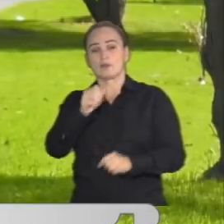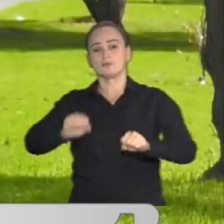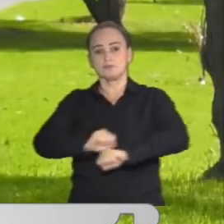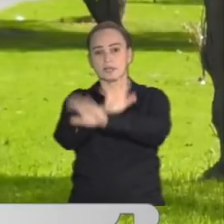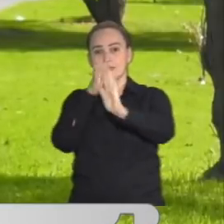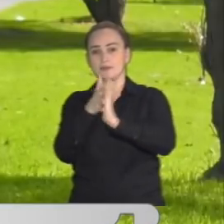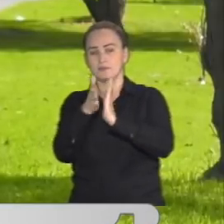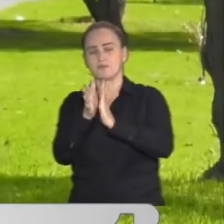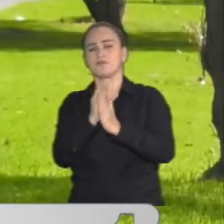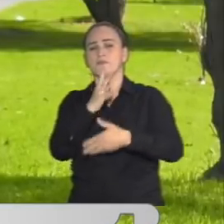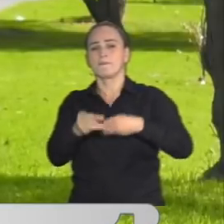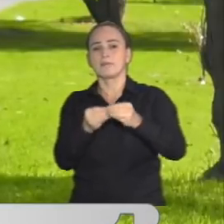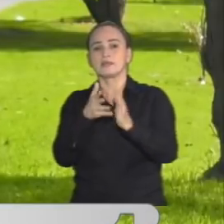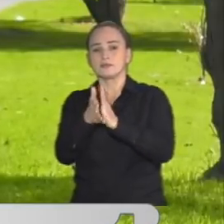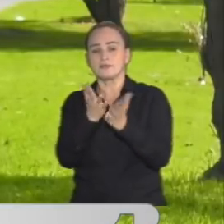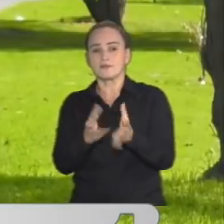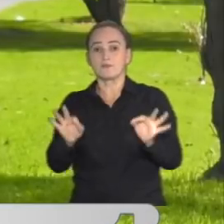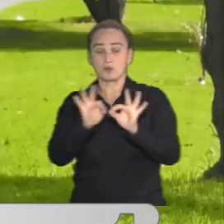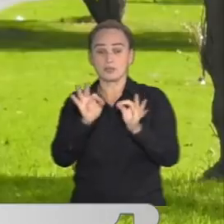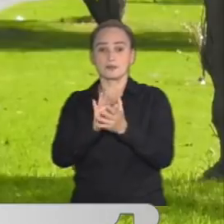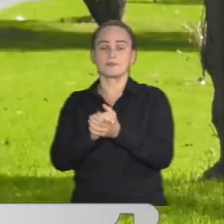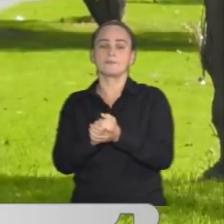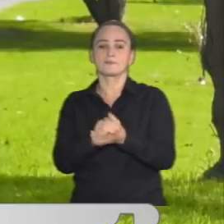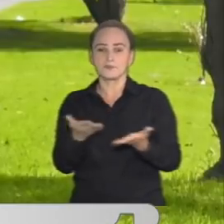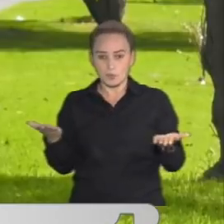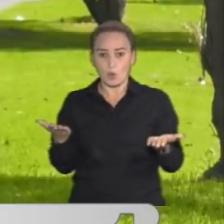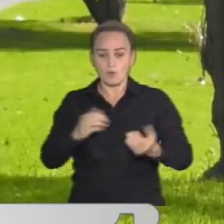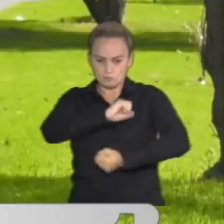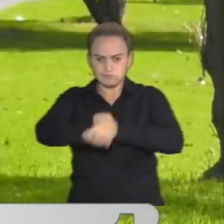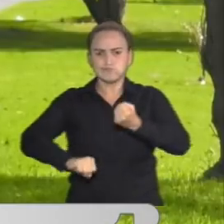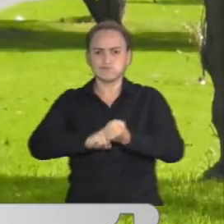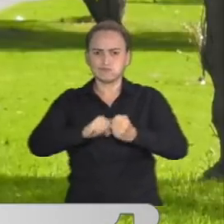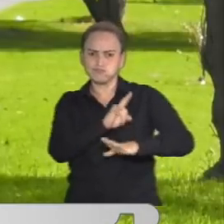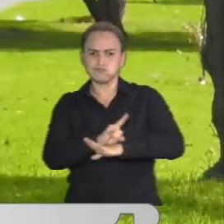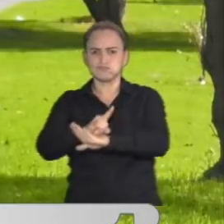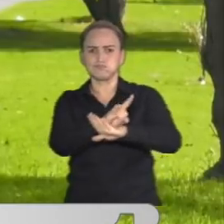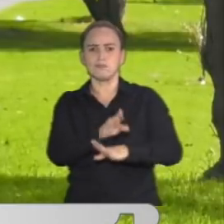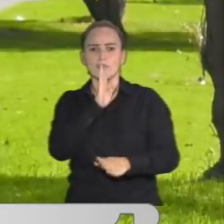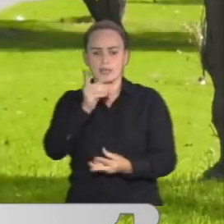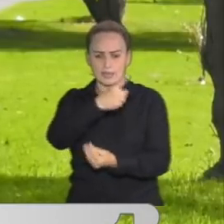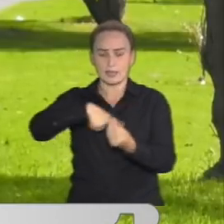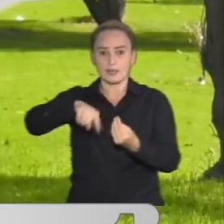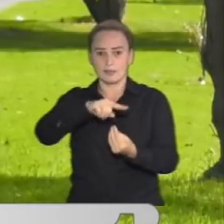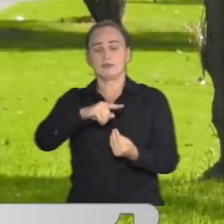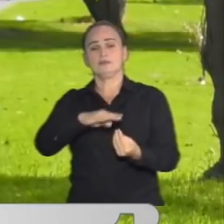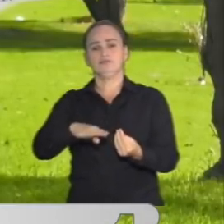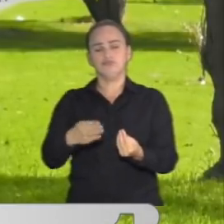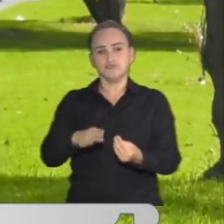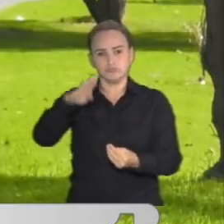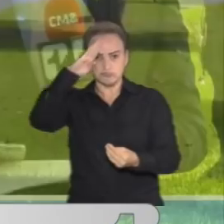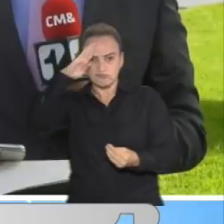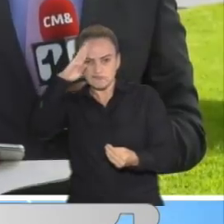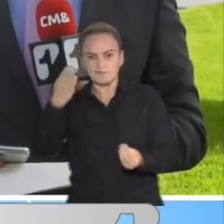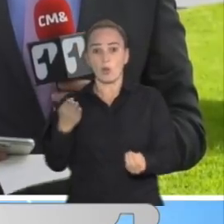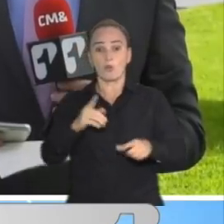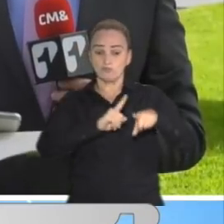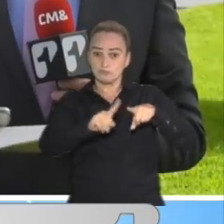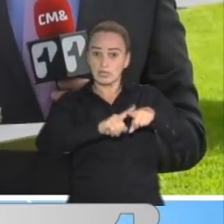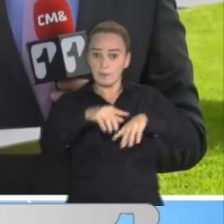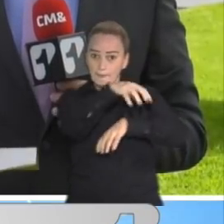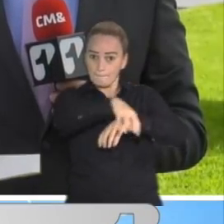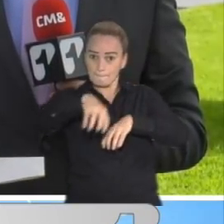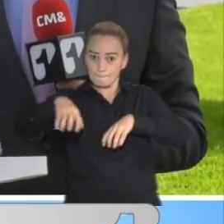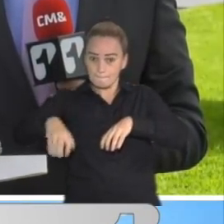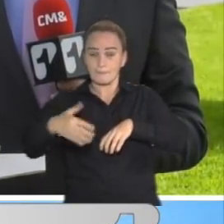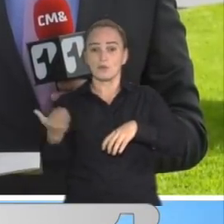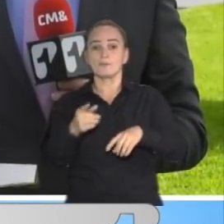otra importante noticia y tiene que ver con todo un refuerzo de seguridad que va a llegar a Transmilenio, a esos buses, a las estaciones, a los